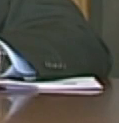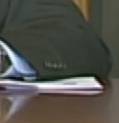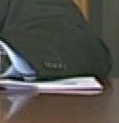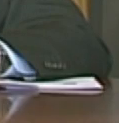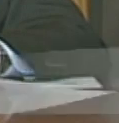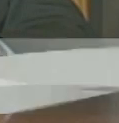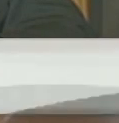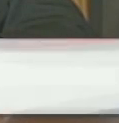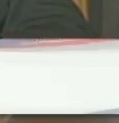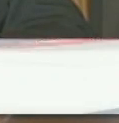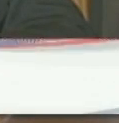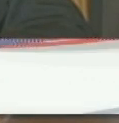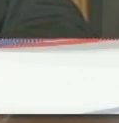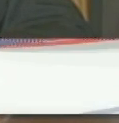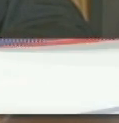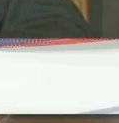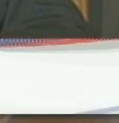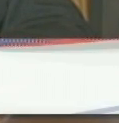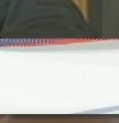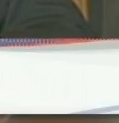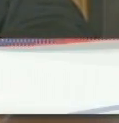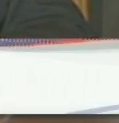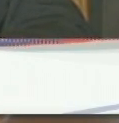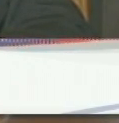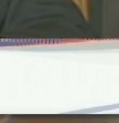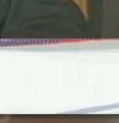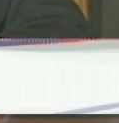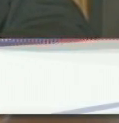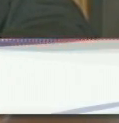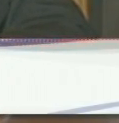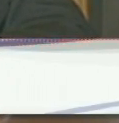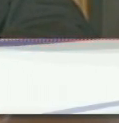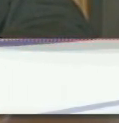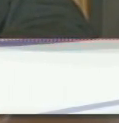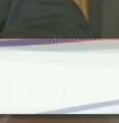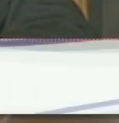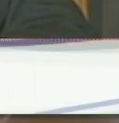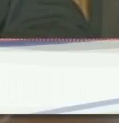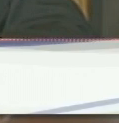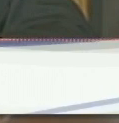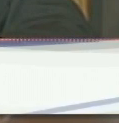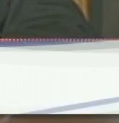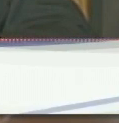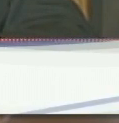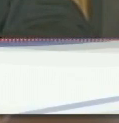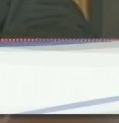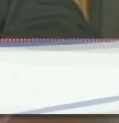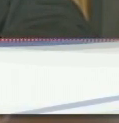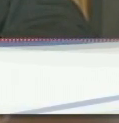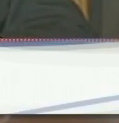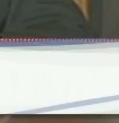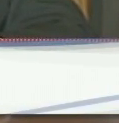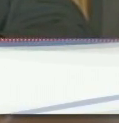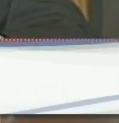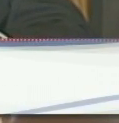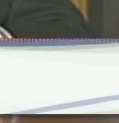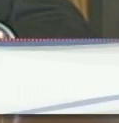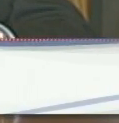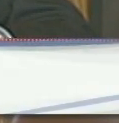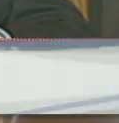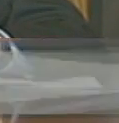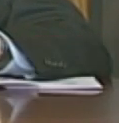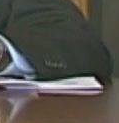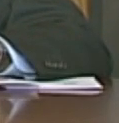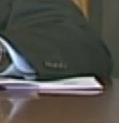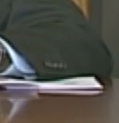El sistema de gobierno más perfecto, ¿verdad? Que dijera nuestro libertador, amado